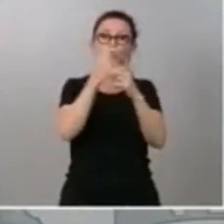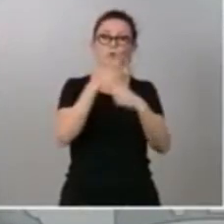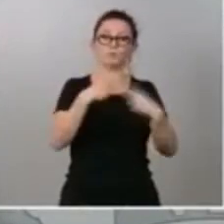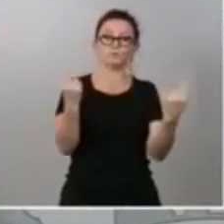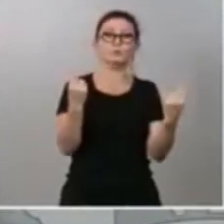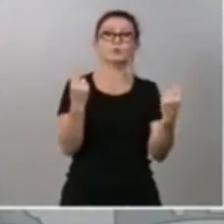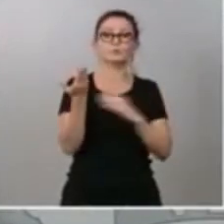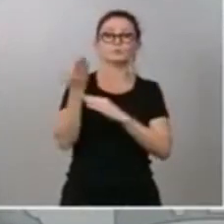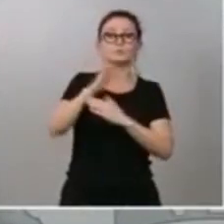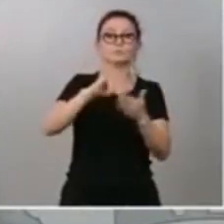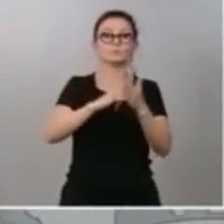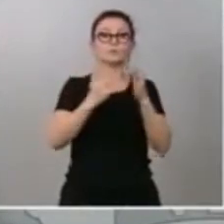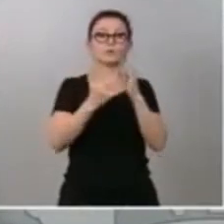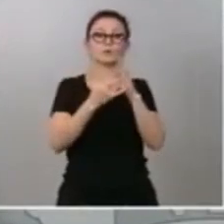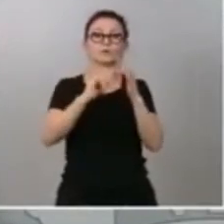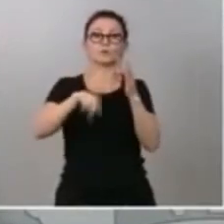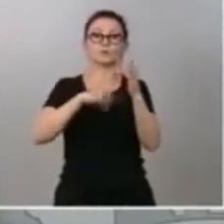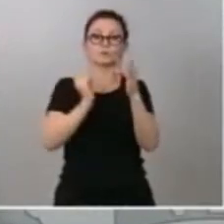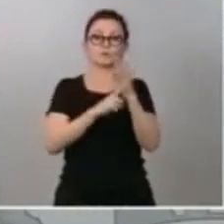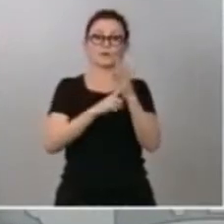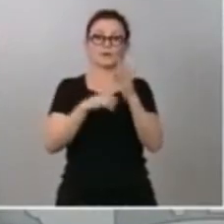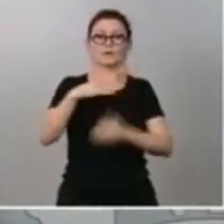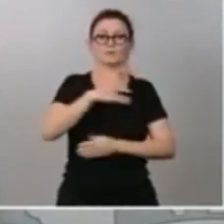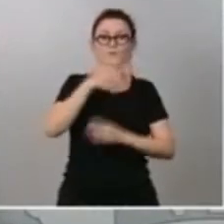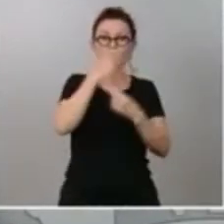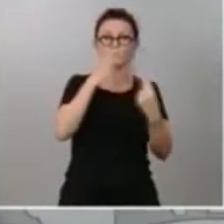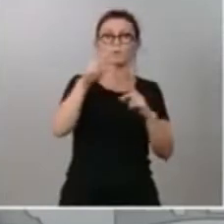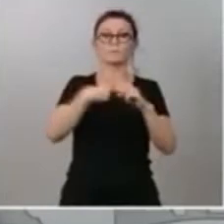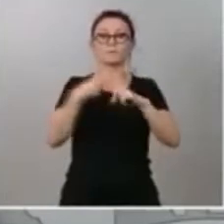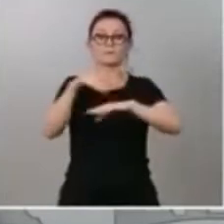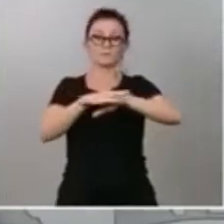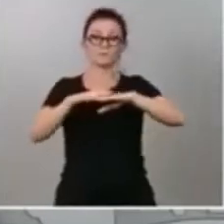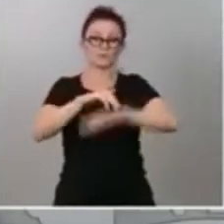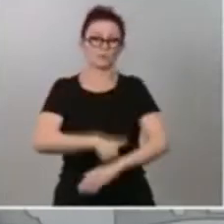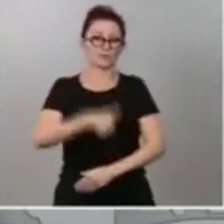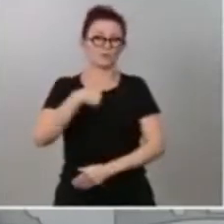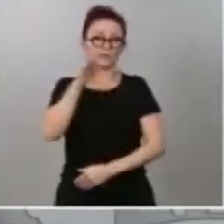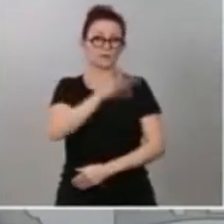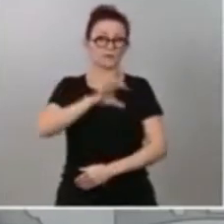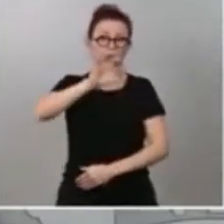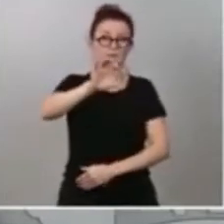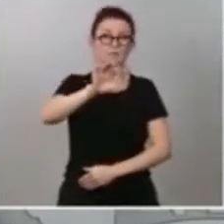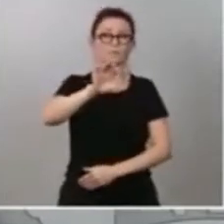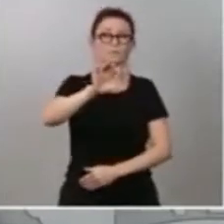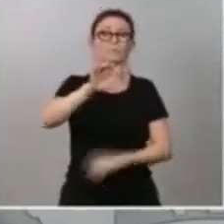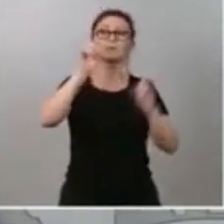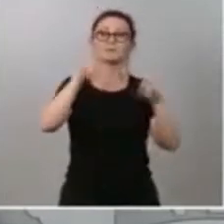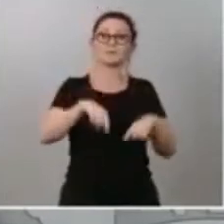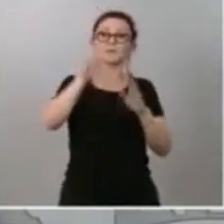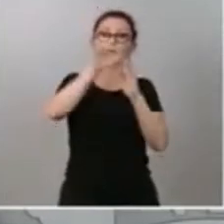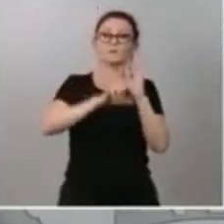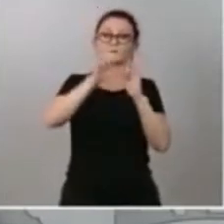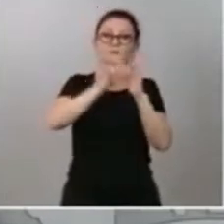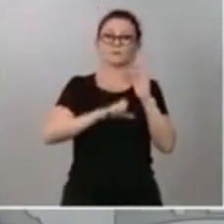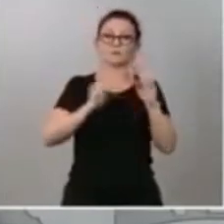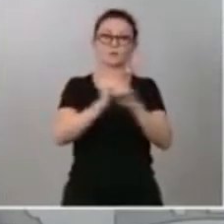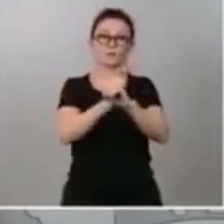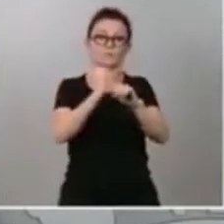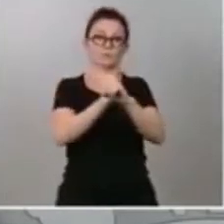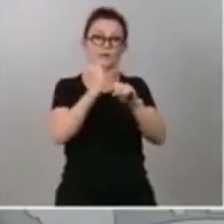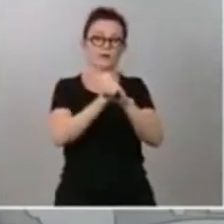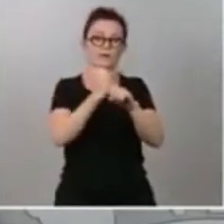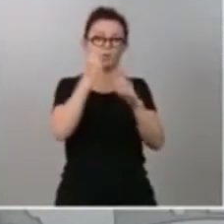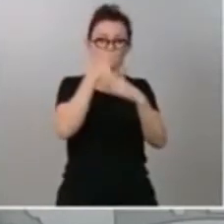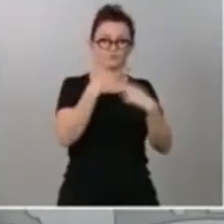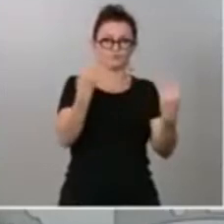de ley de la función pública y de la Administración General del Estado, desarrollaremos el estatuto básico del empleado y empleada público, de forma